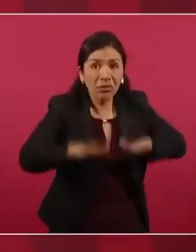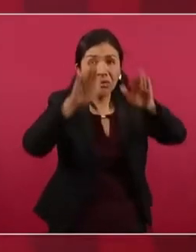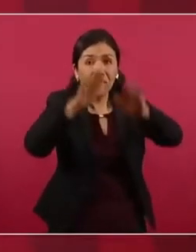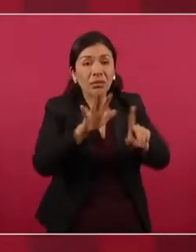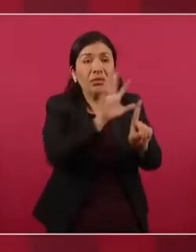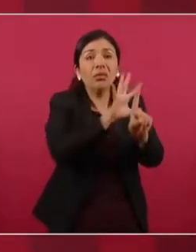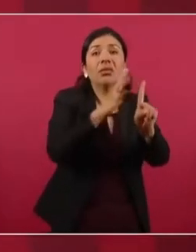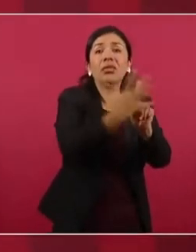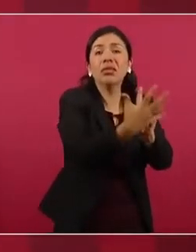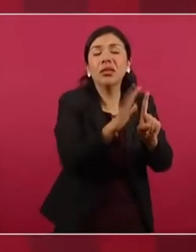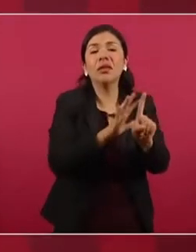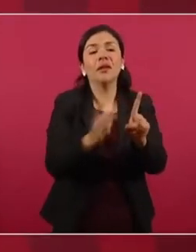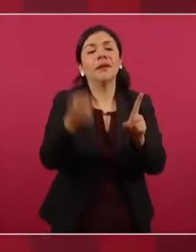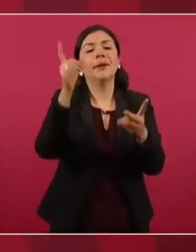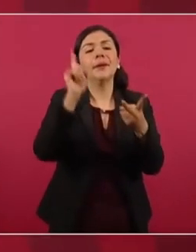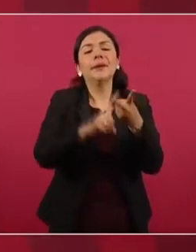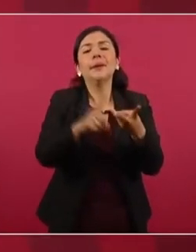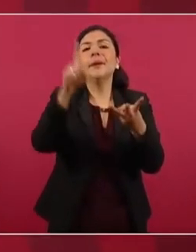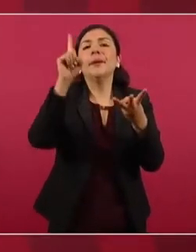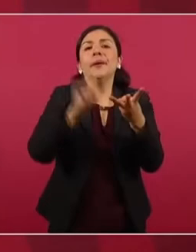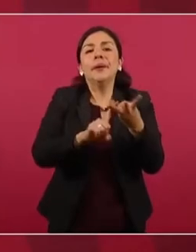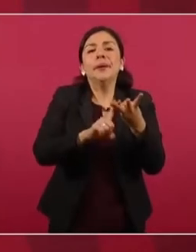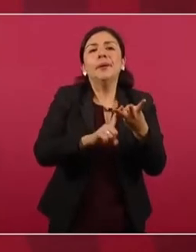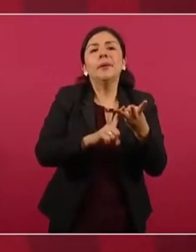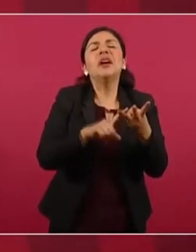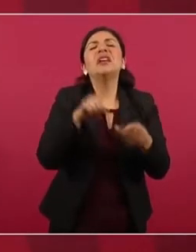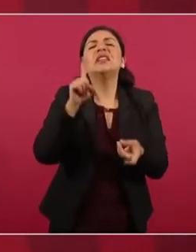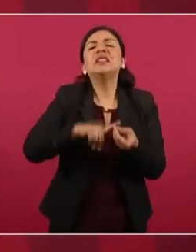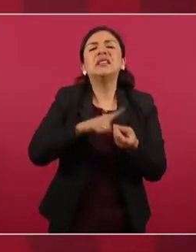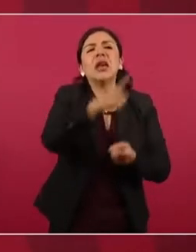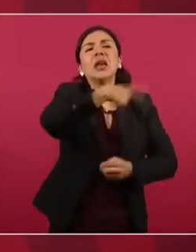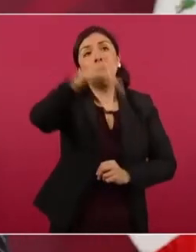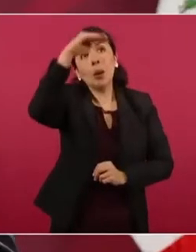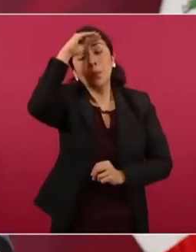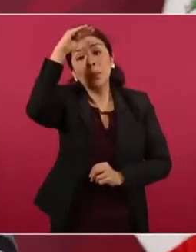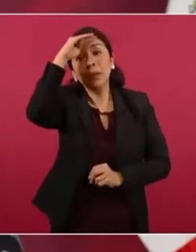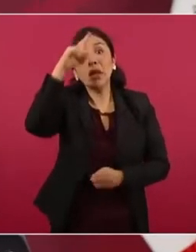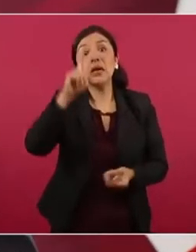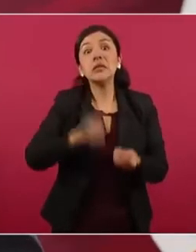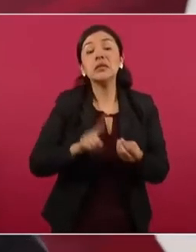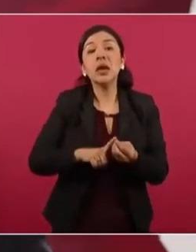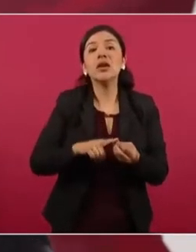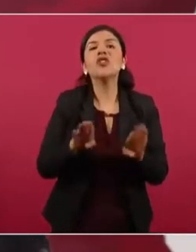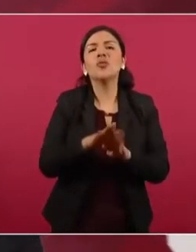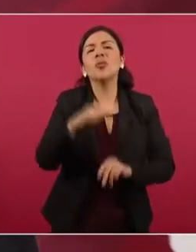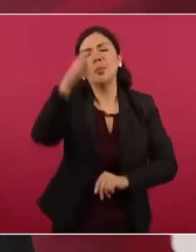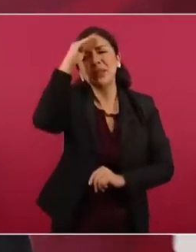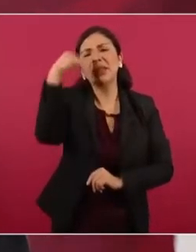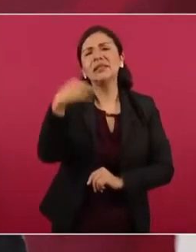pensaban nada más en la llamada alternancia,